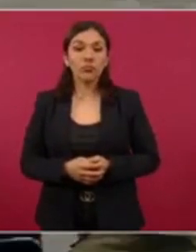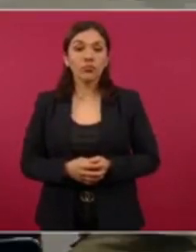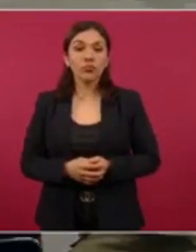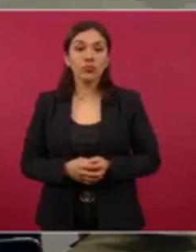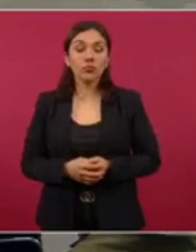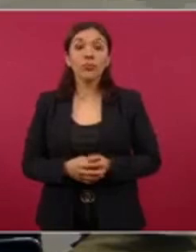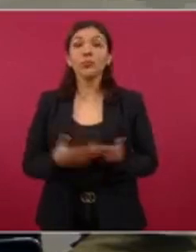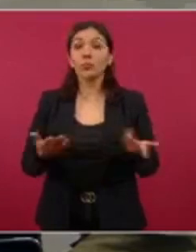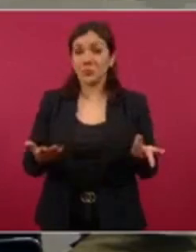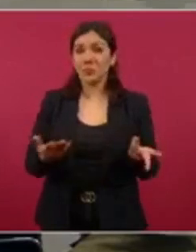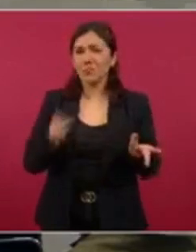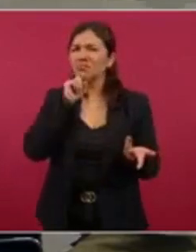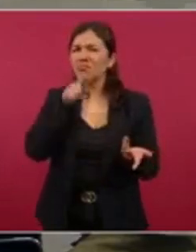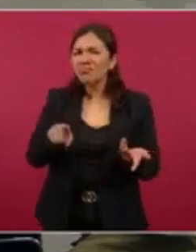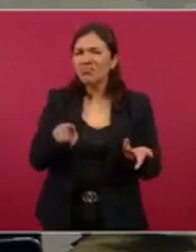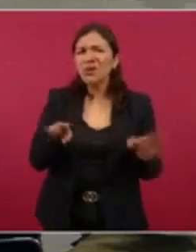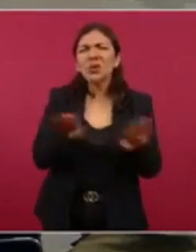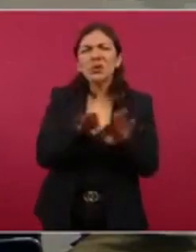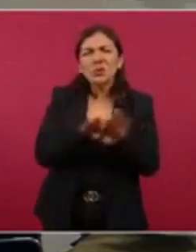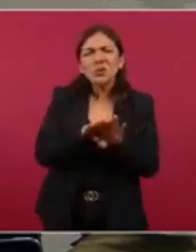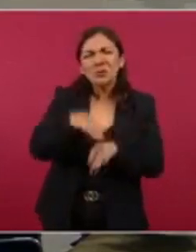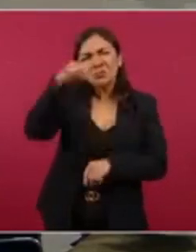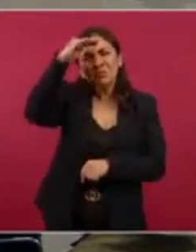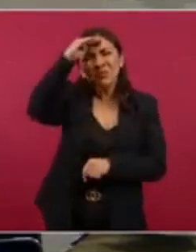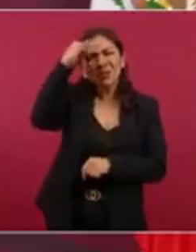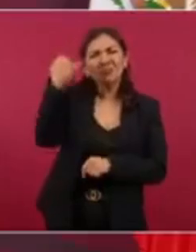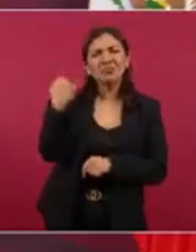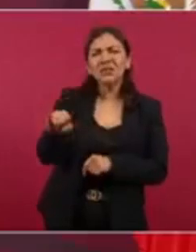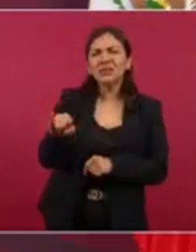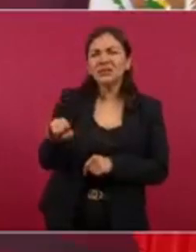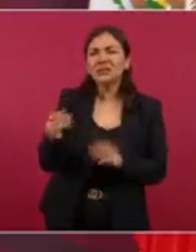Porque también, ¿cómo es eso? De que